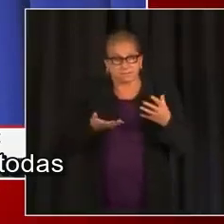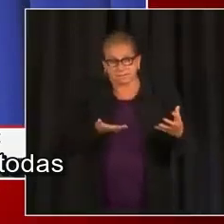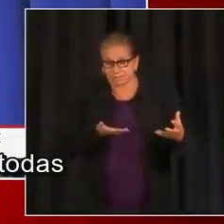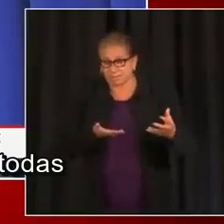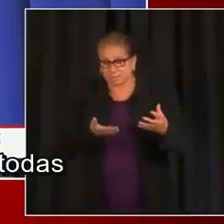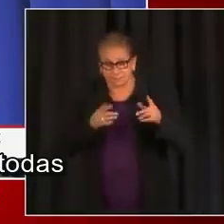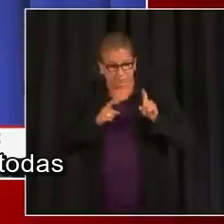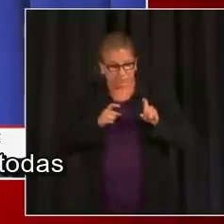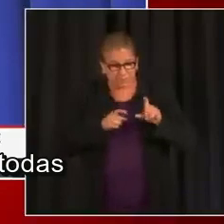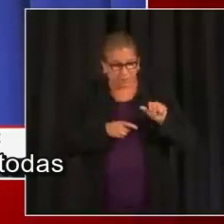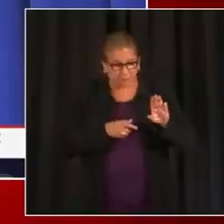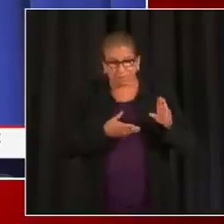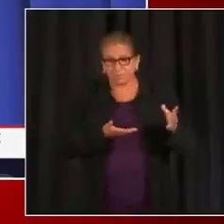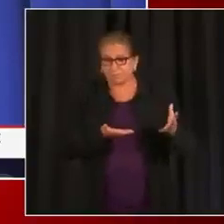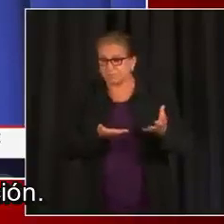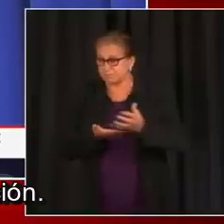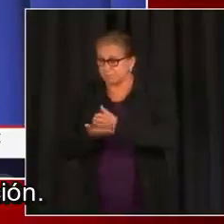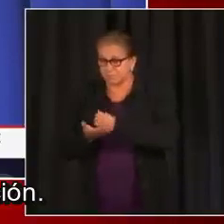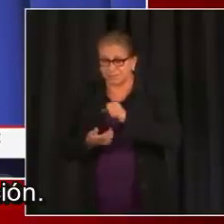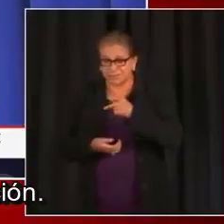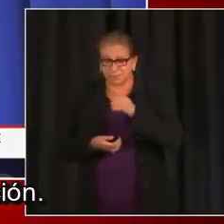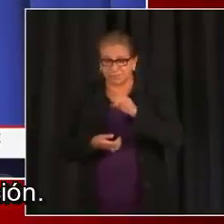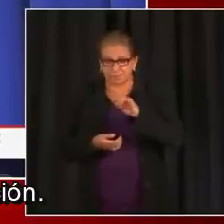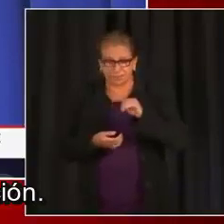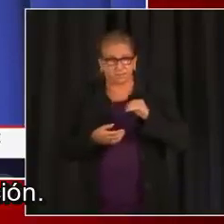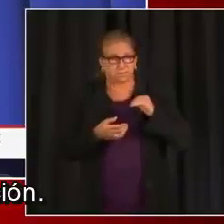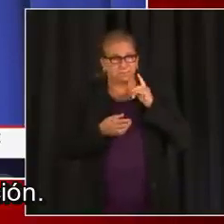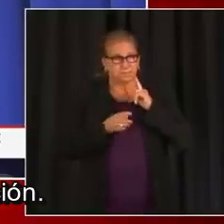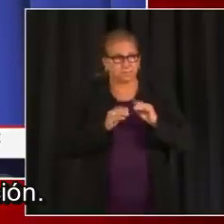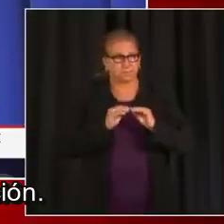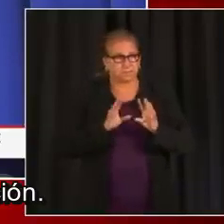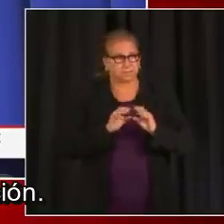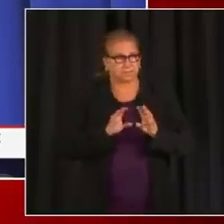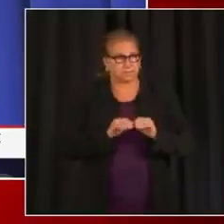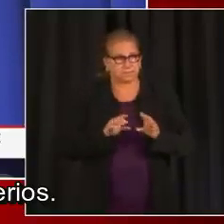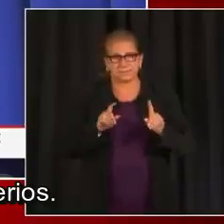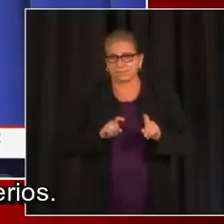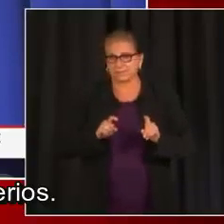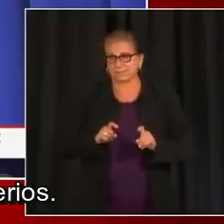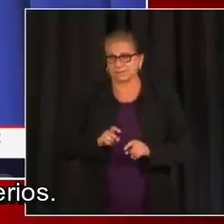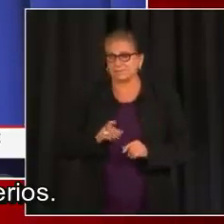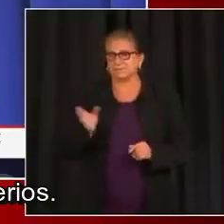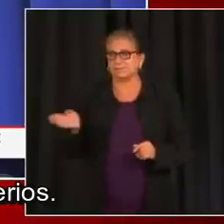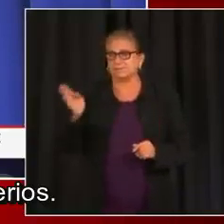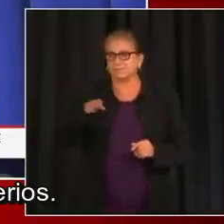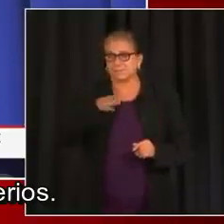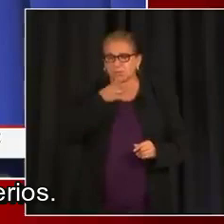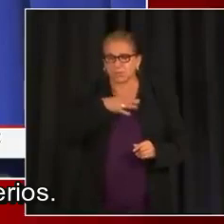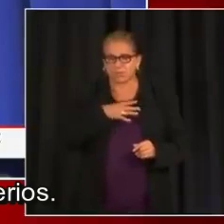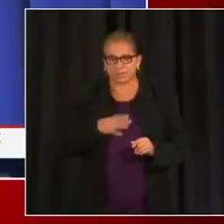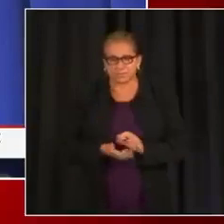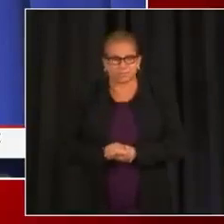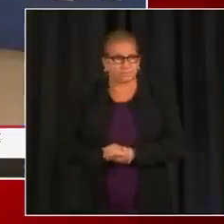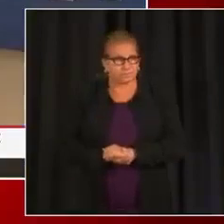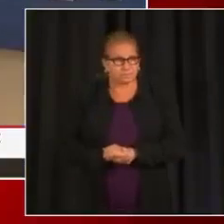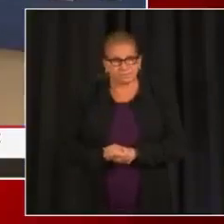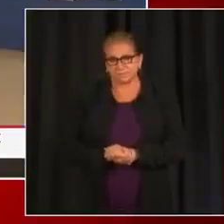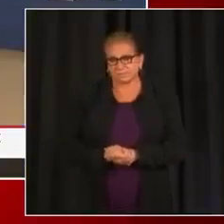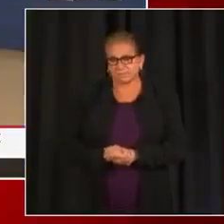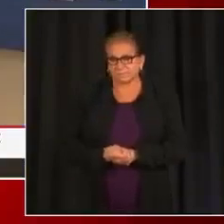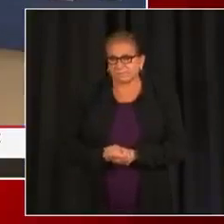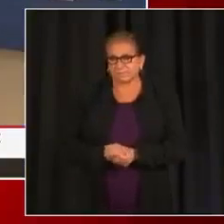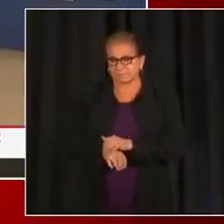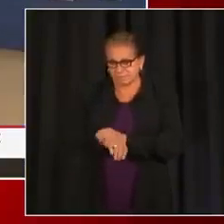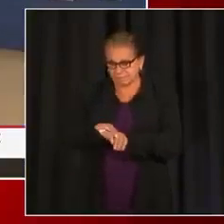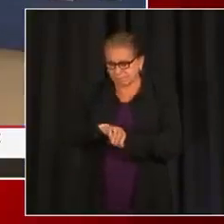recolectadas no es que vayan a servir para la secuenciación. No es que vayan a cumplir con los criterios. Sí, un par de preguntas